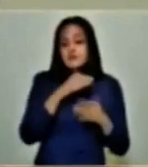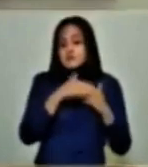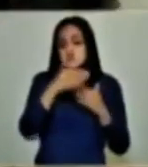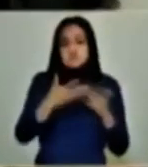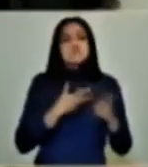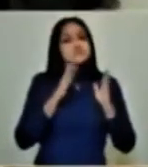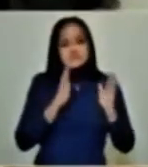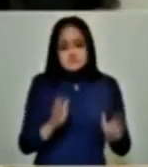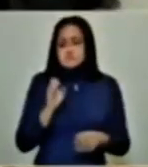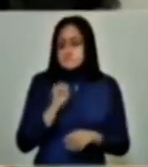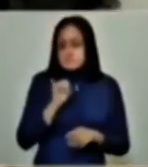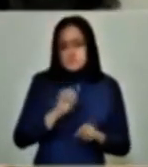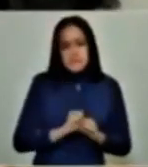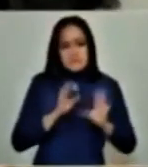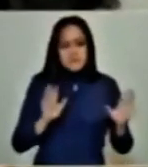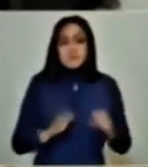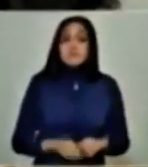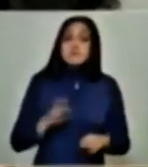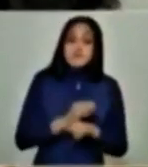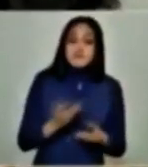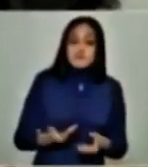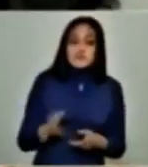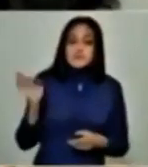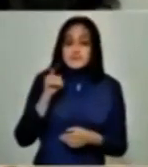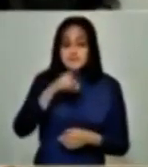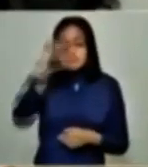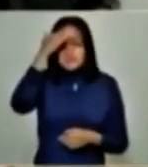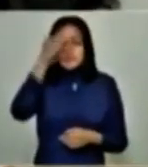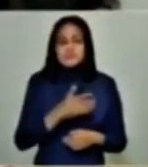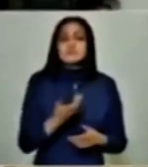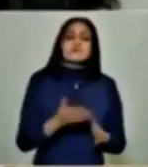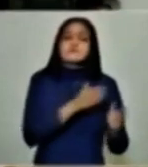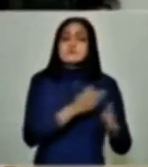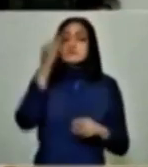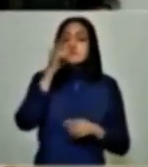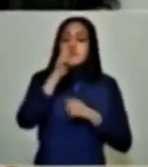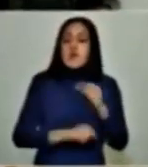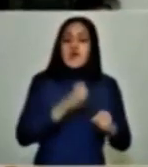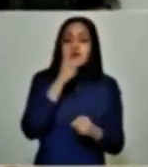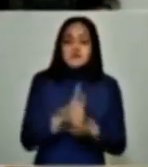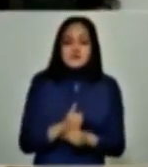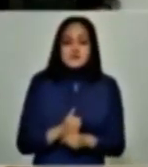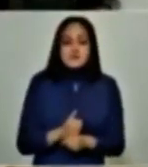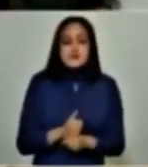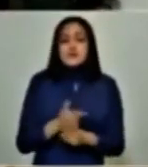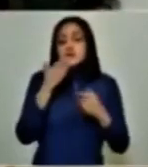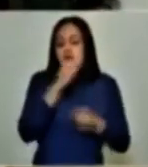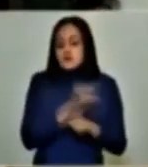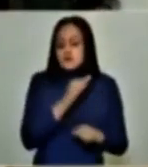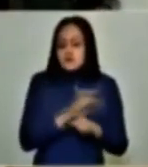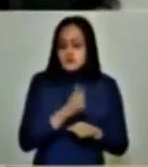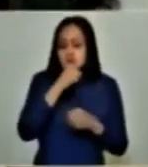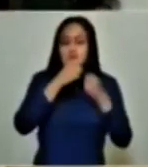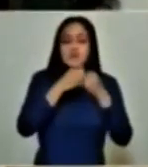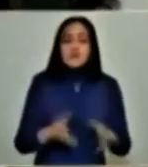¿verdad? Es correcto, señor. Por lo regular, los contratos tienen una vigencia anual. Para que no haya desabasto,